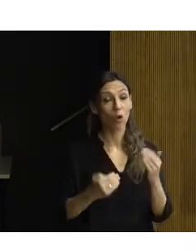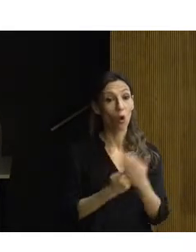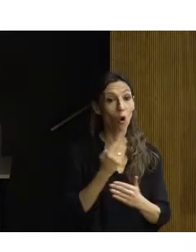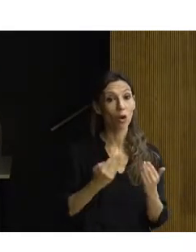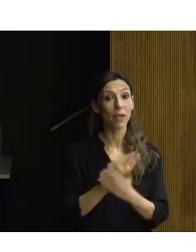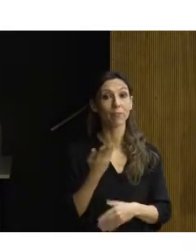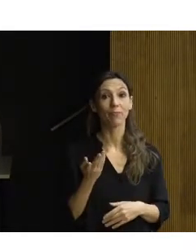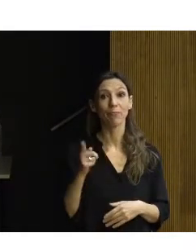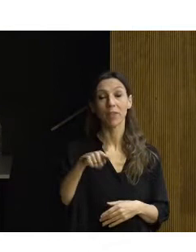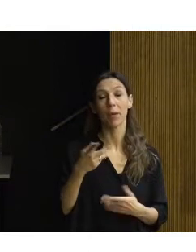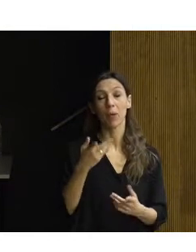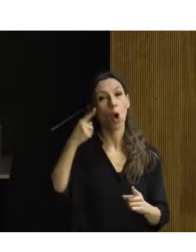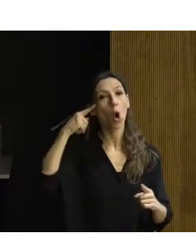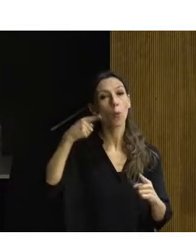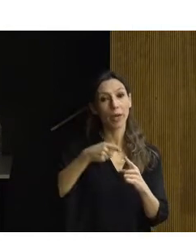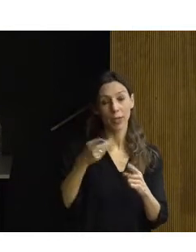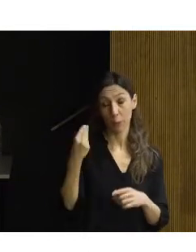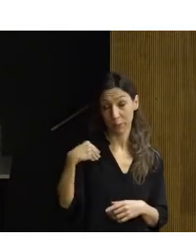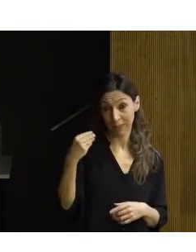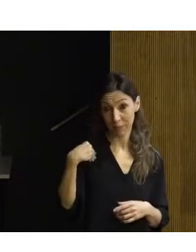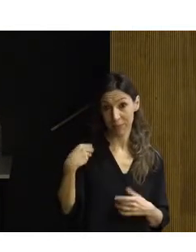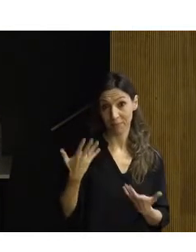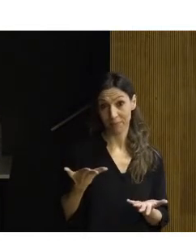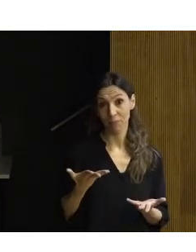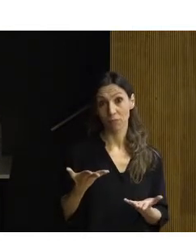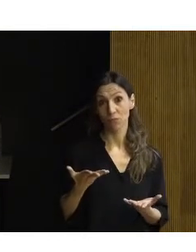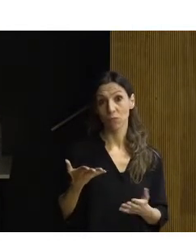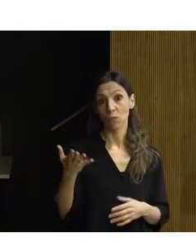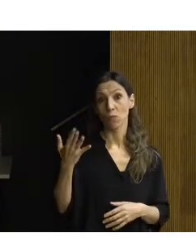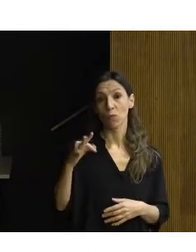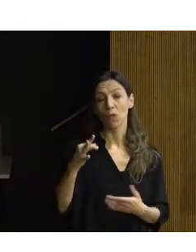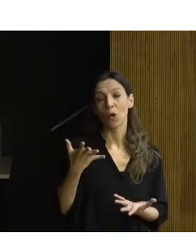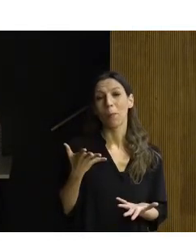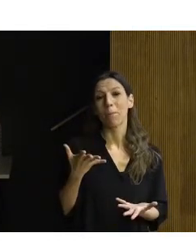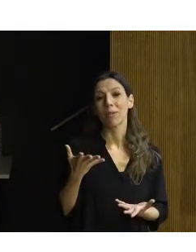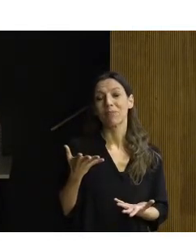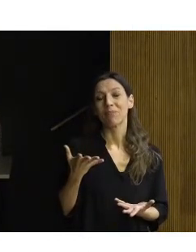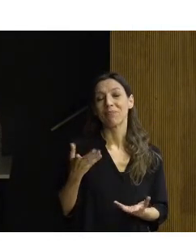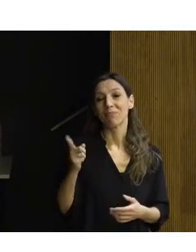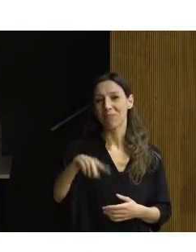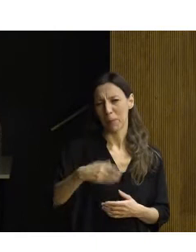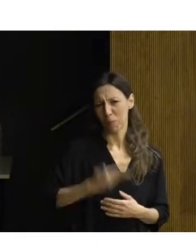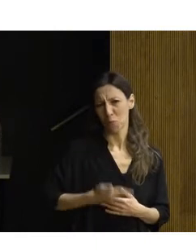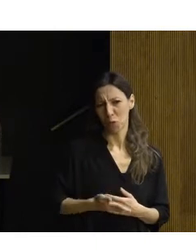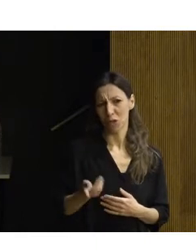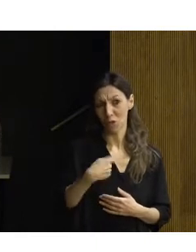y el objeto de la misma y no solamente es pertinente a la jornada, sino que estemos aquí. Yo creo que